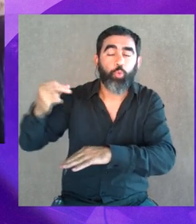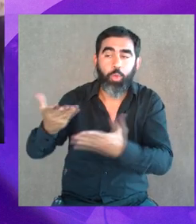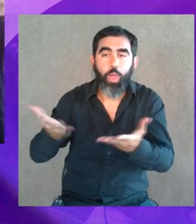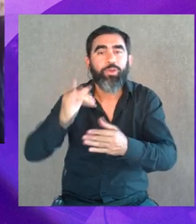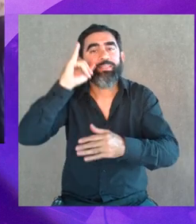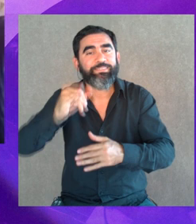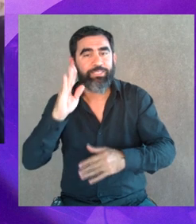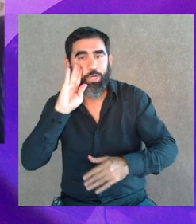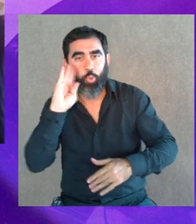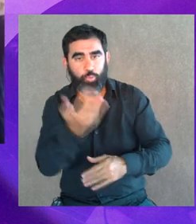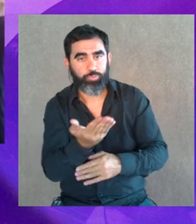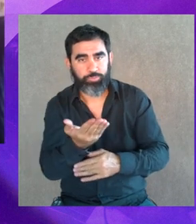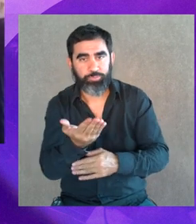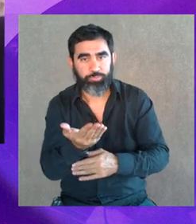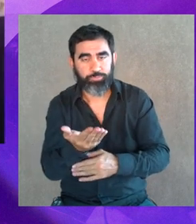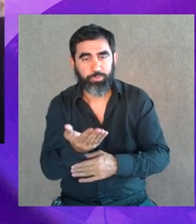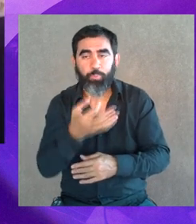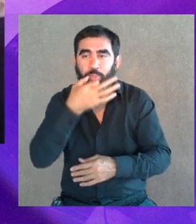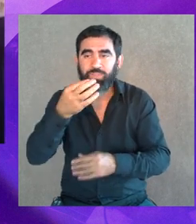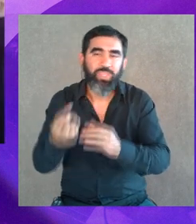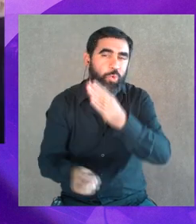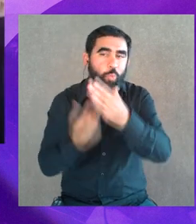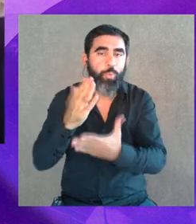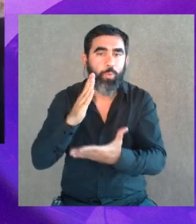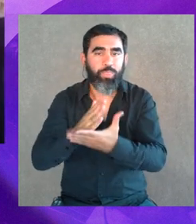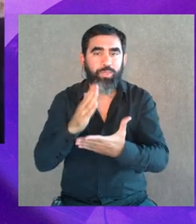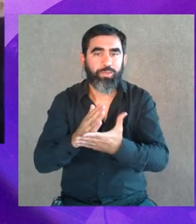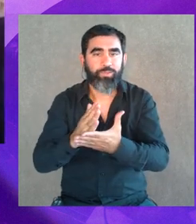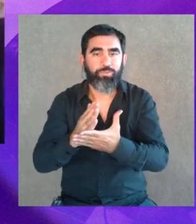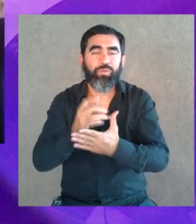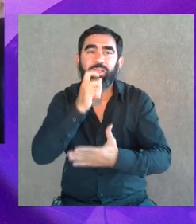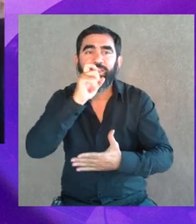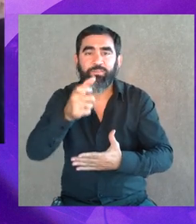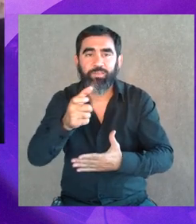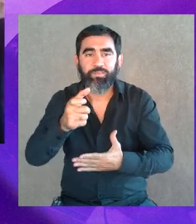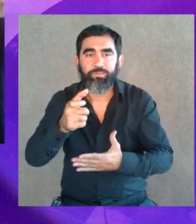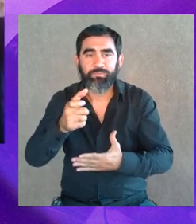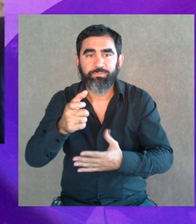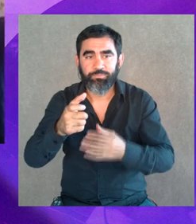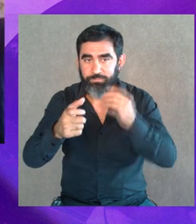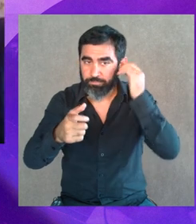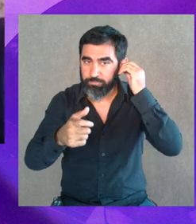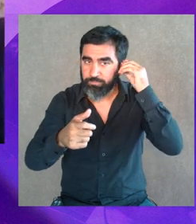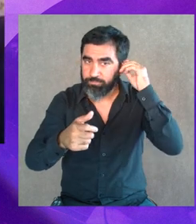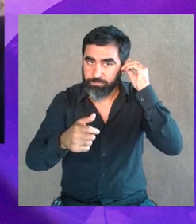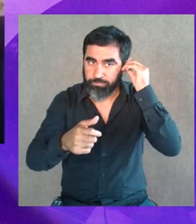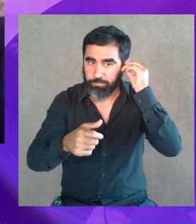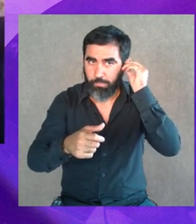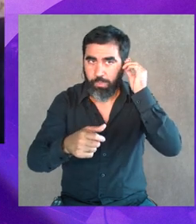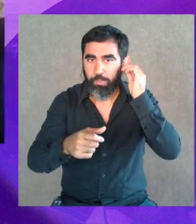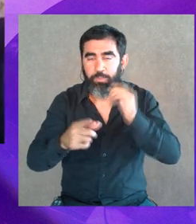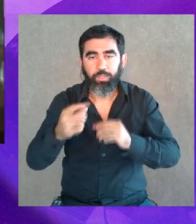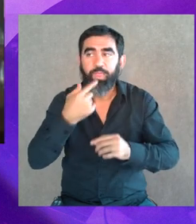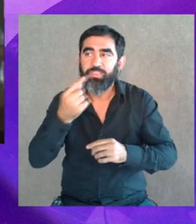siendo reconocidos. A mí me parece que el decir nuevos derechos ya implica de alguna manera